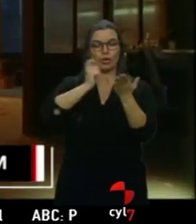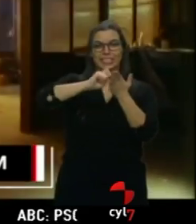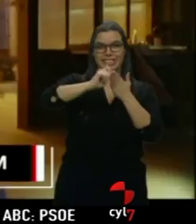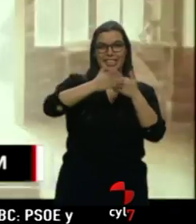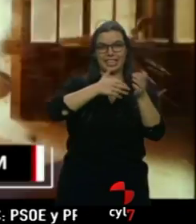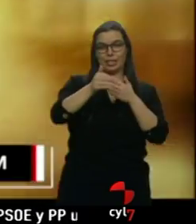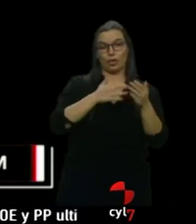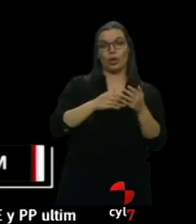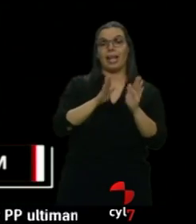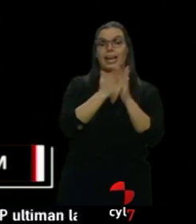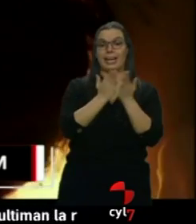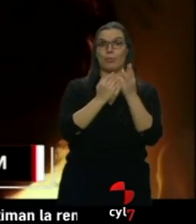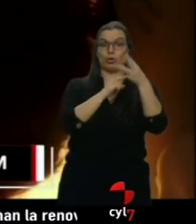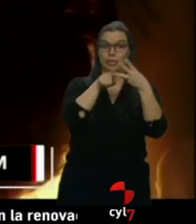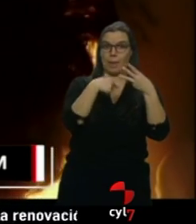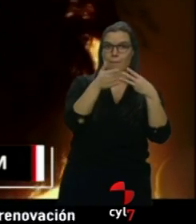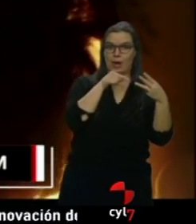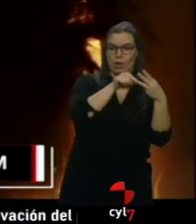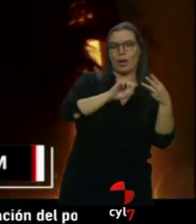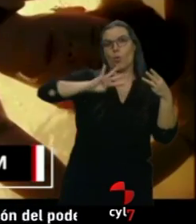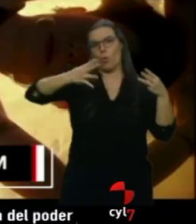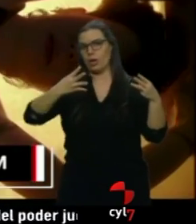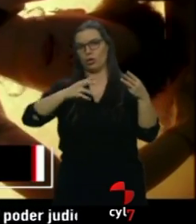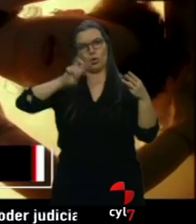Steve Salander es encarnada ahora por la actriz Claire Foll